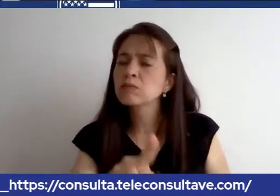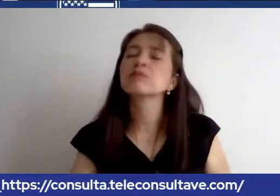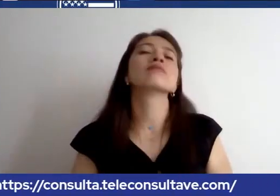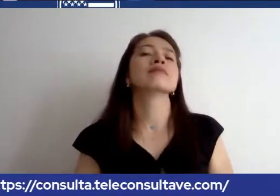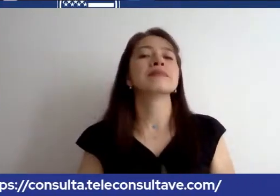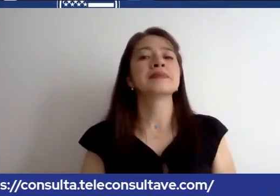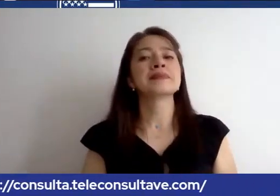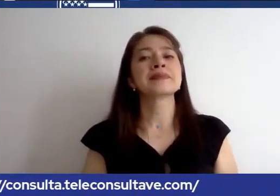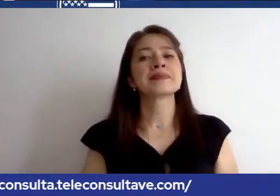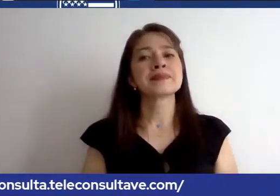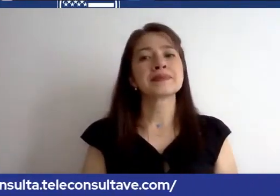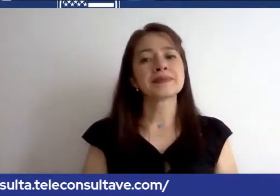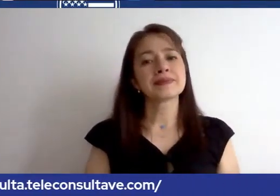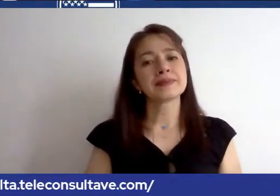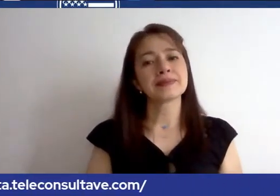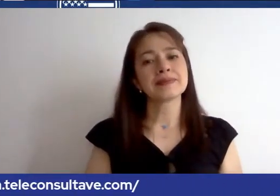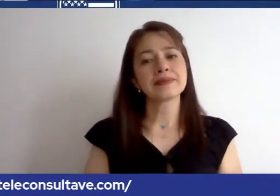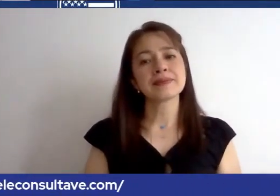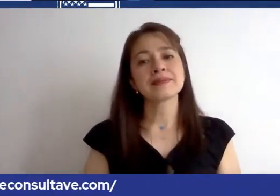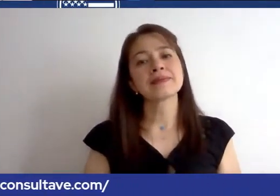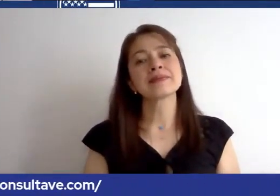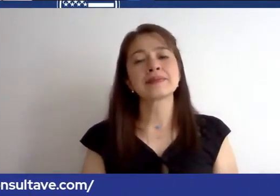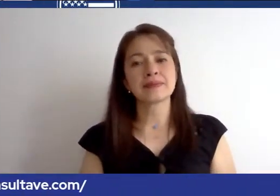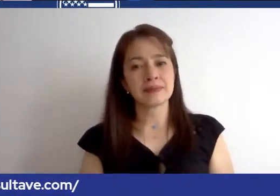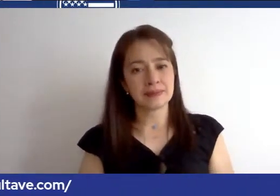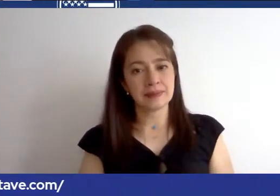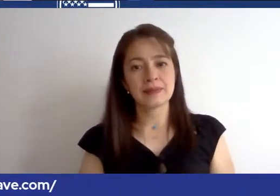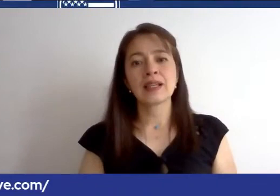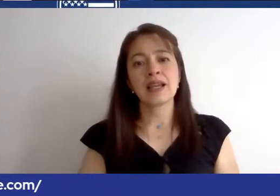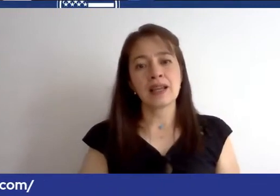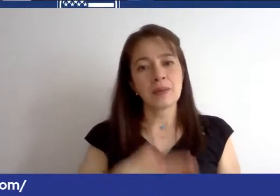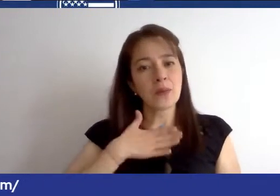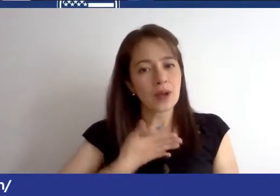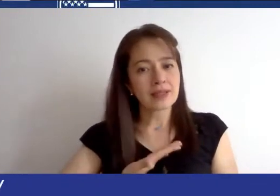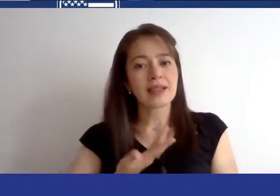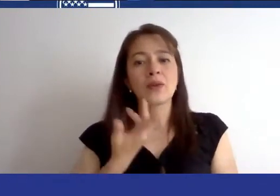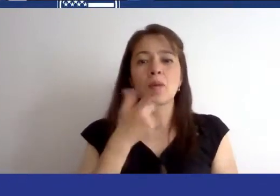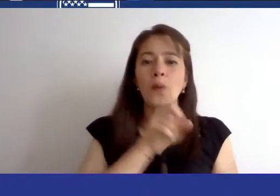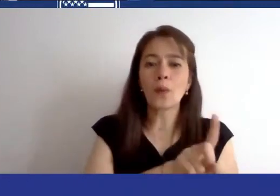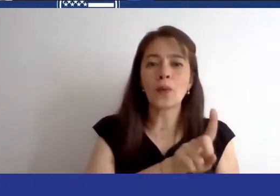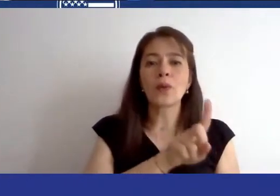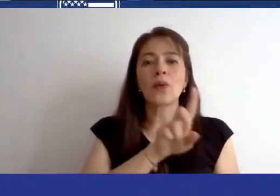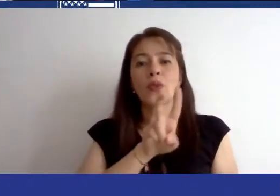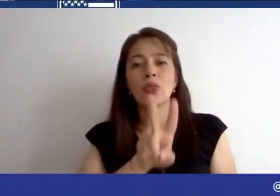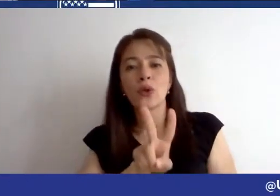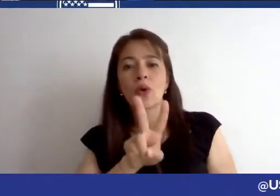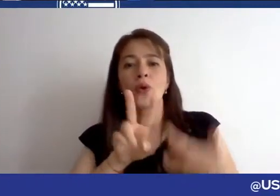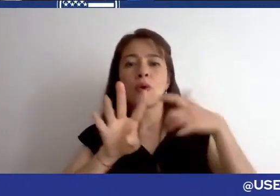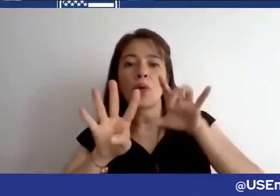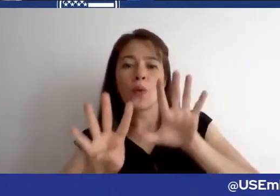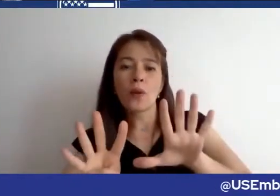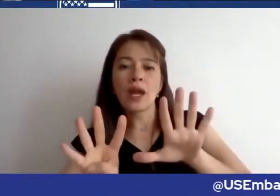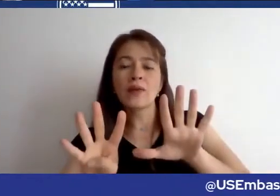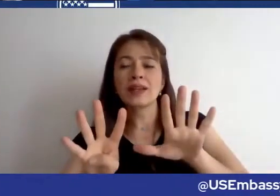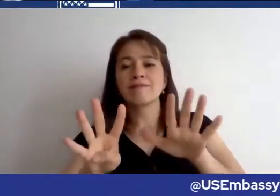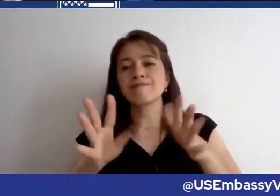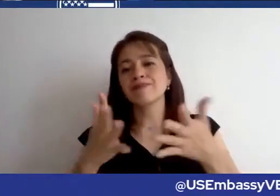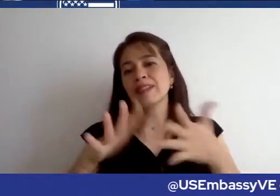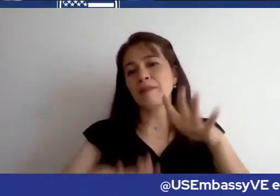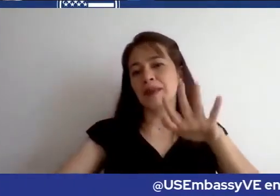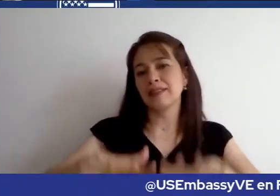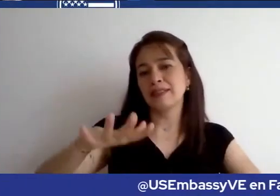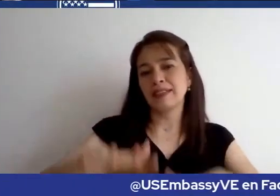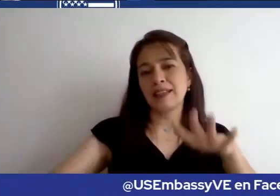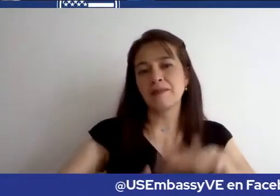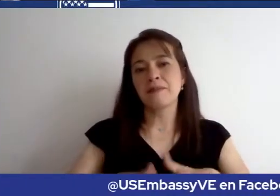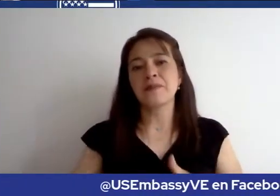129 parece que es un tipo de visa inmigrante en